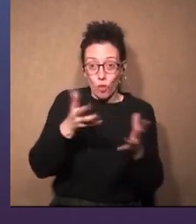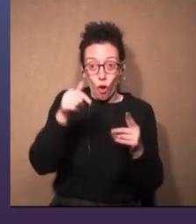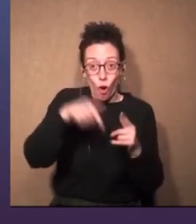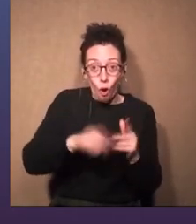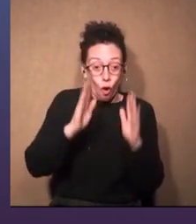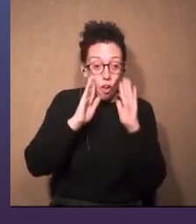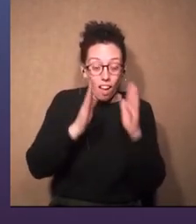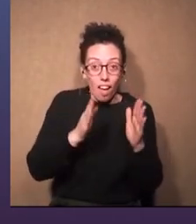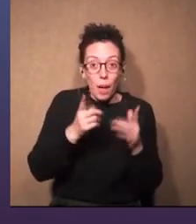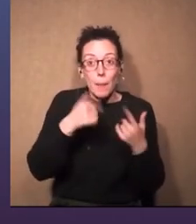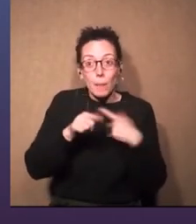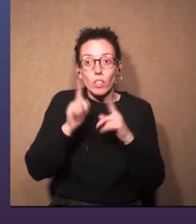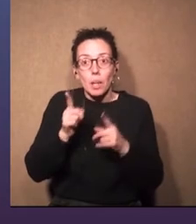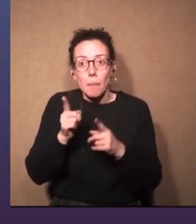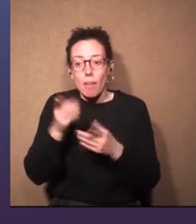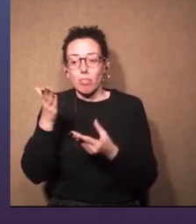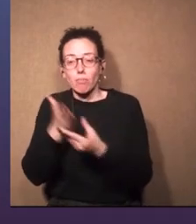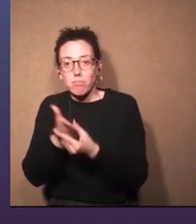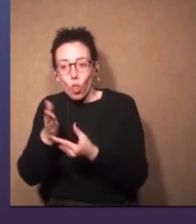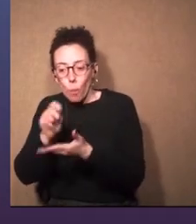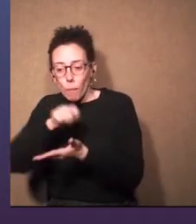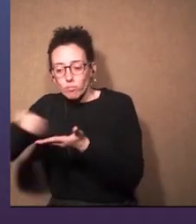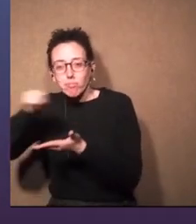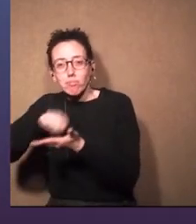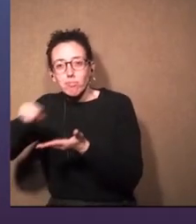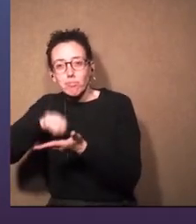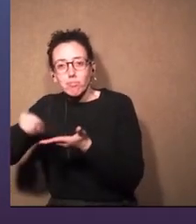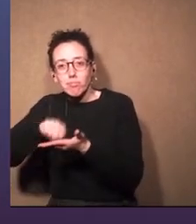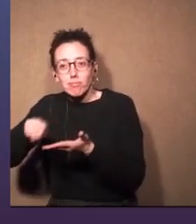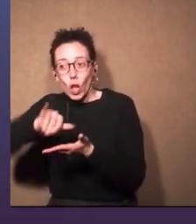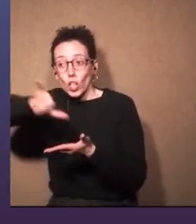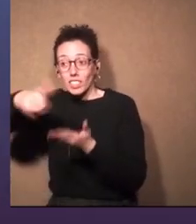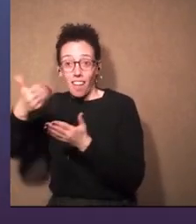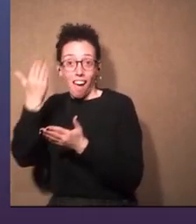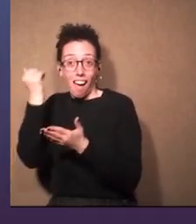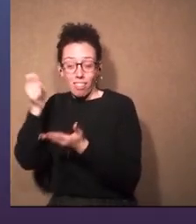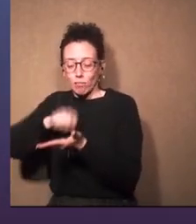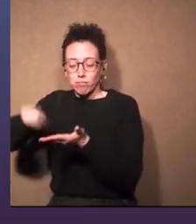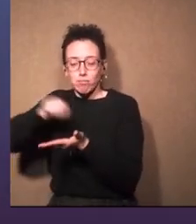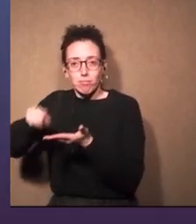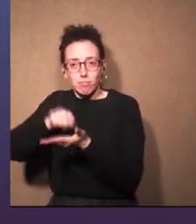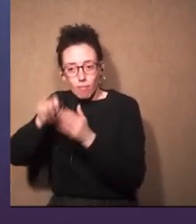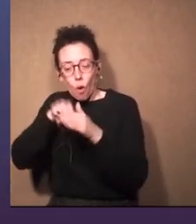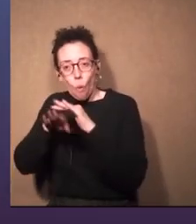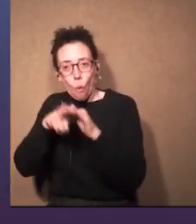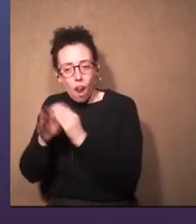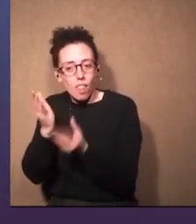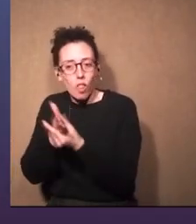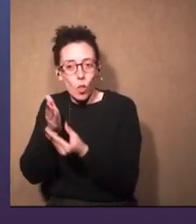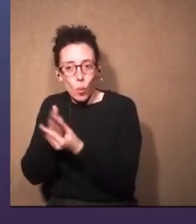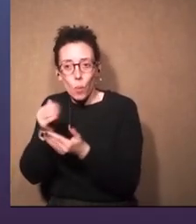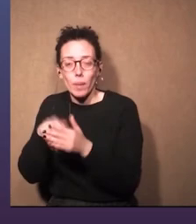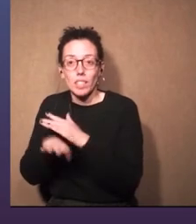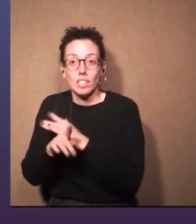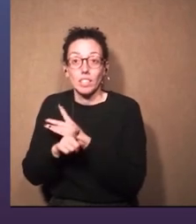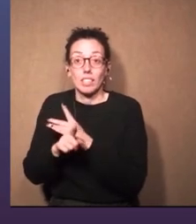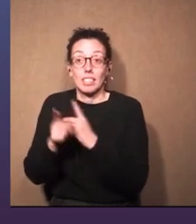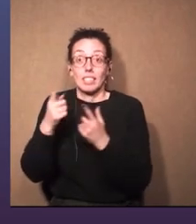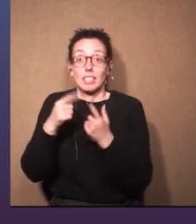y a la vez dejando documentado todo lo que pasó antes de hoy